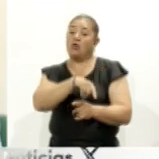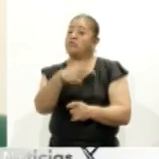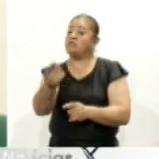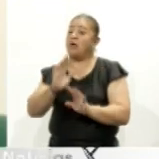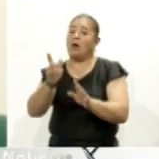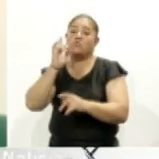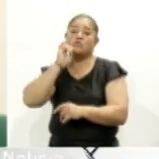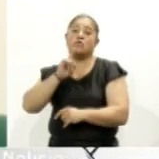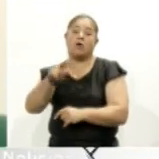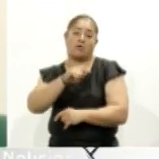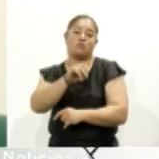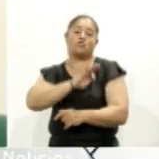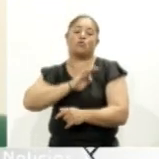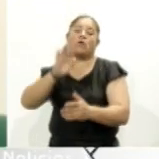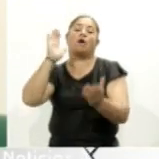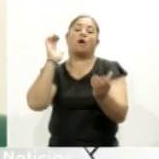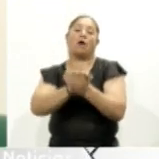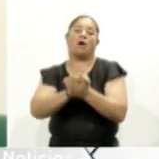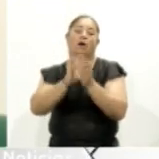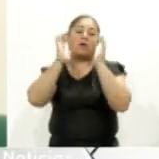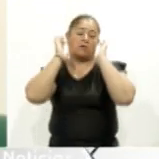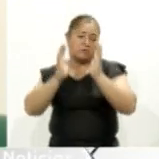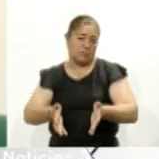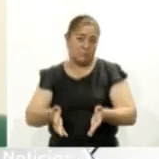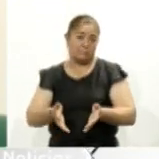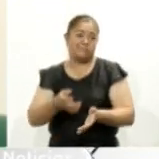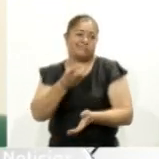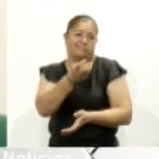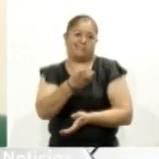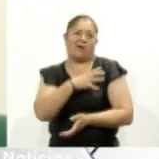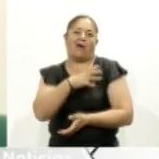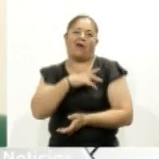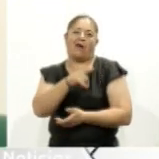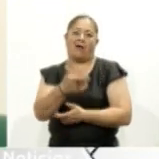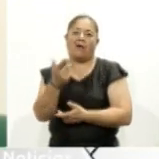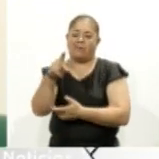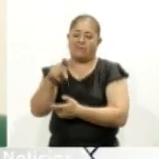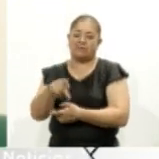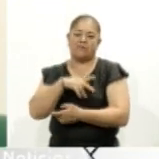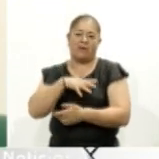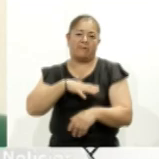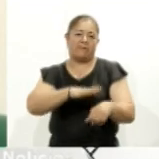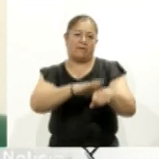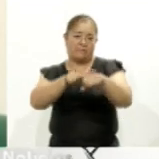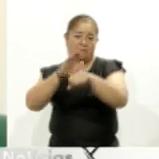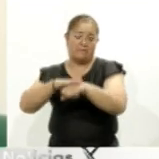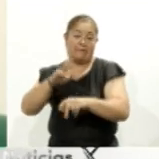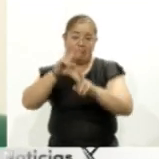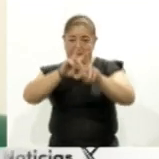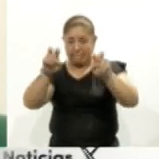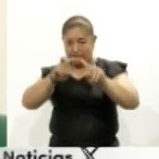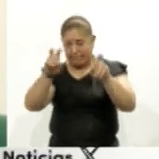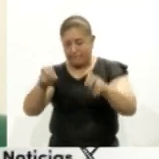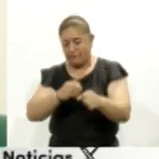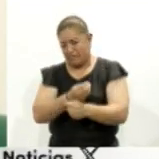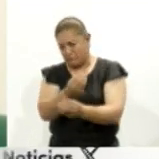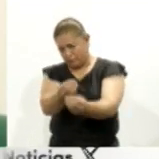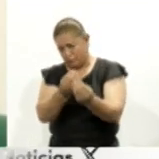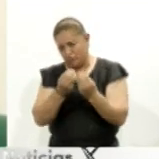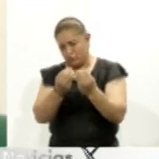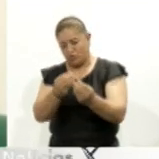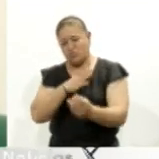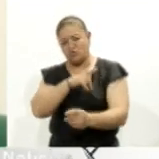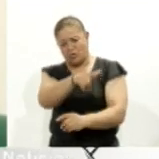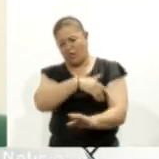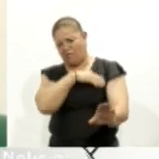para el matrimonio en muchas ocasiones. Entonces se utiliza la menstruación para muchos temas, obviamente que van en